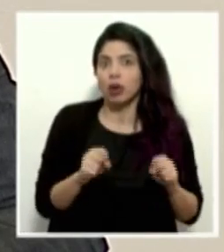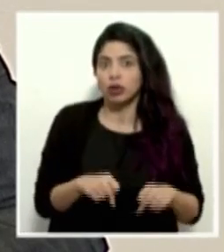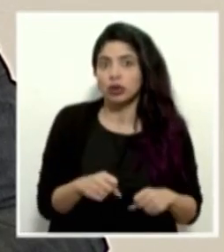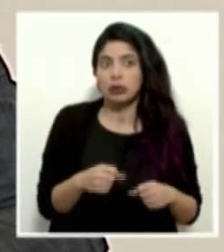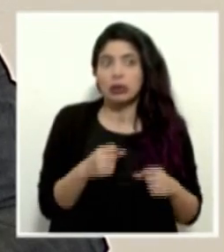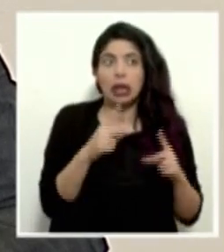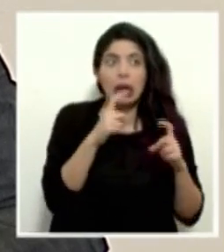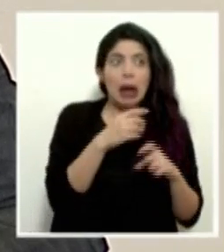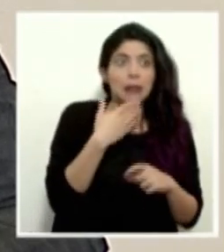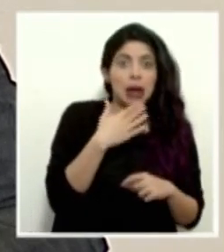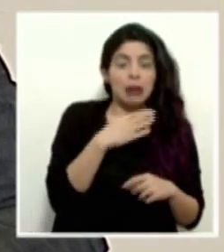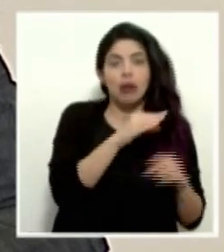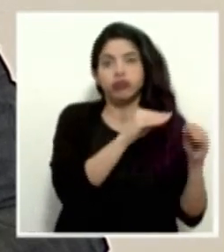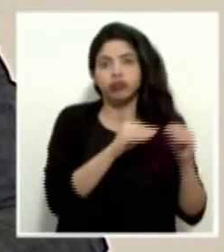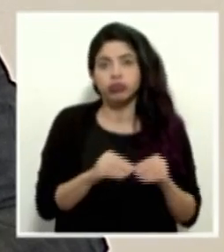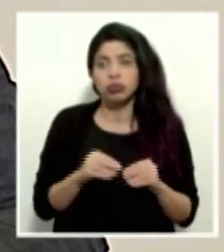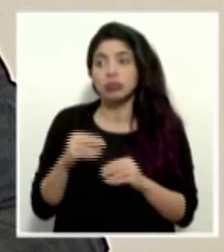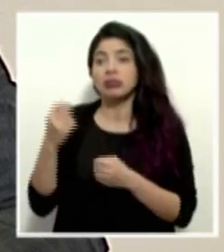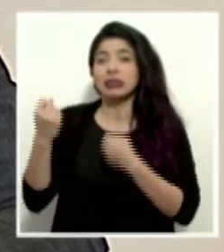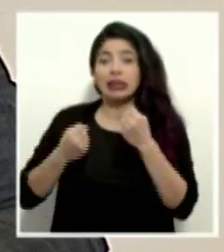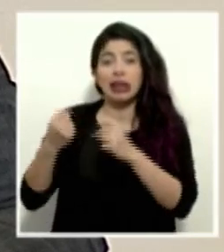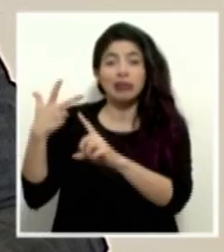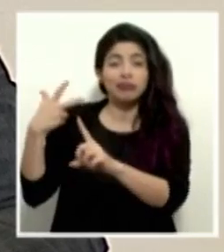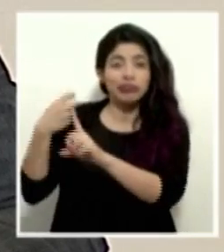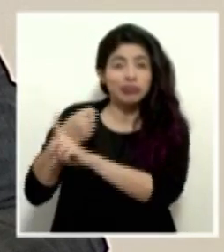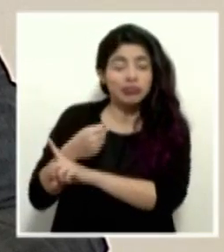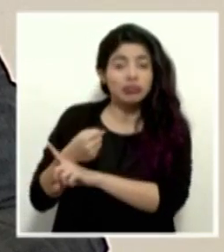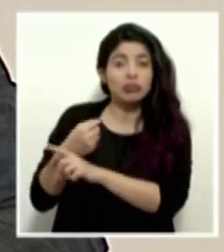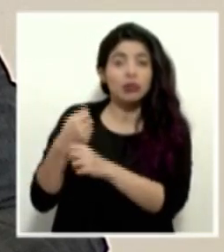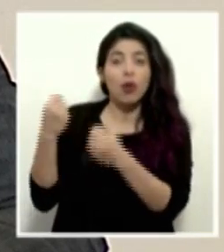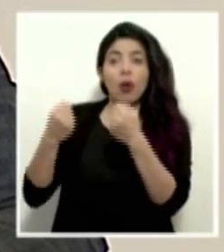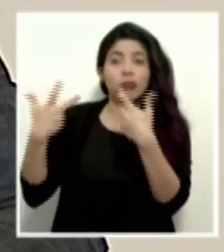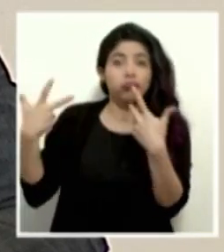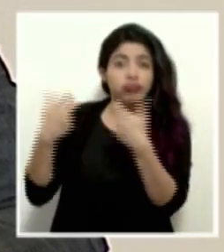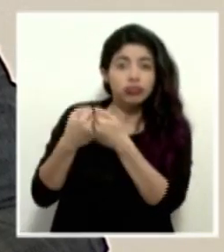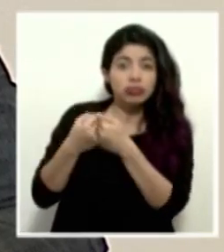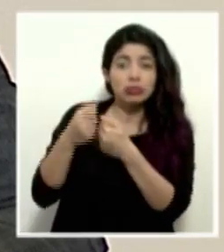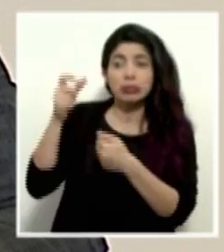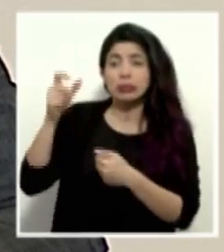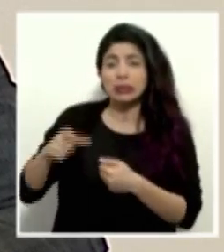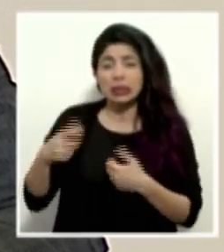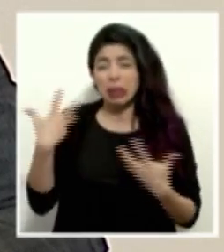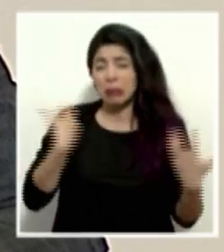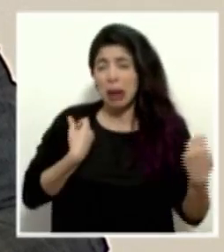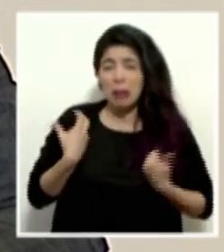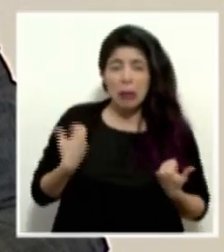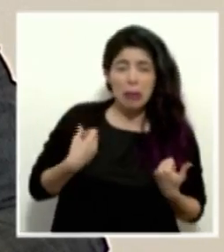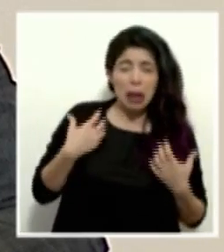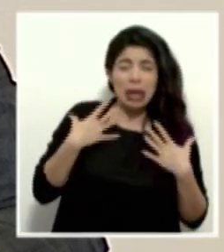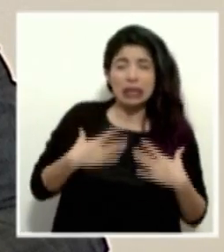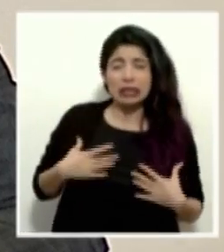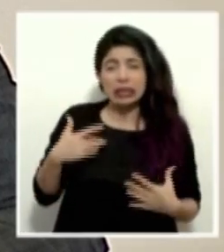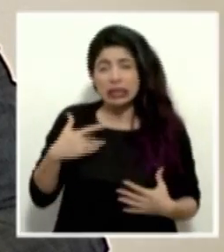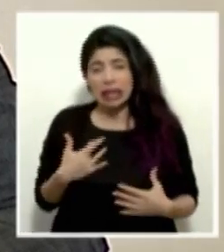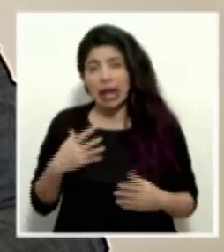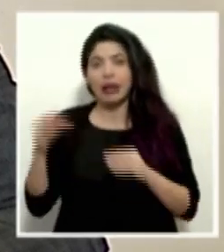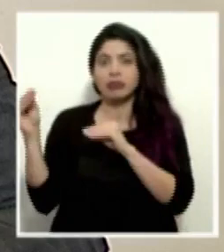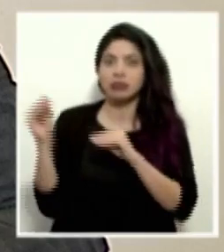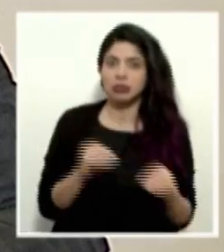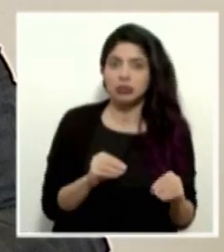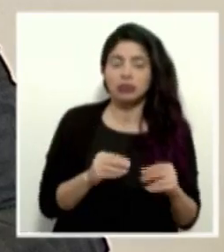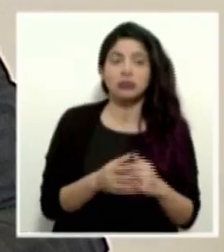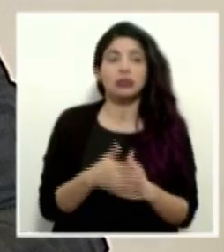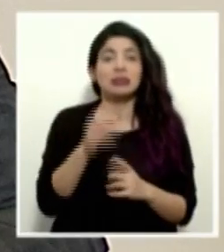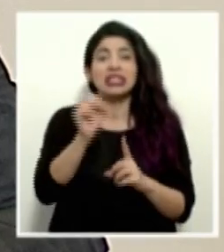complicar, un accidente de tránsito con una persona sumamente traumatizada, un evento